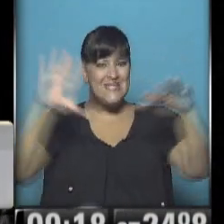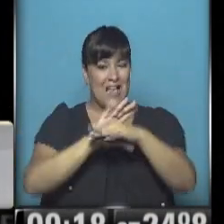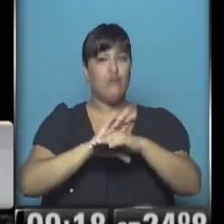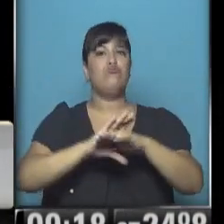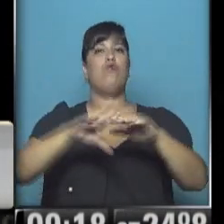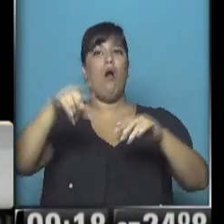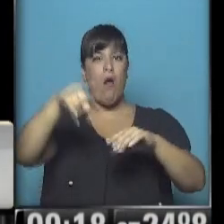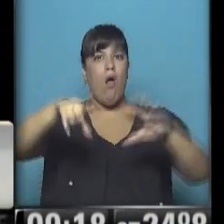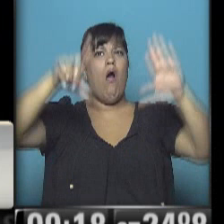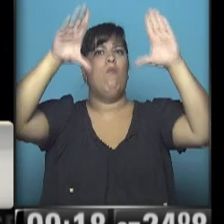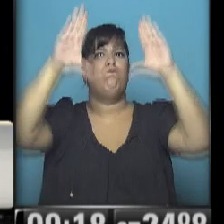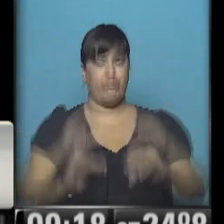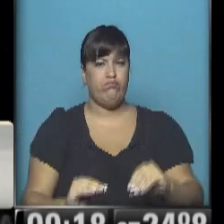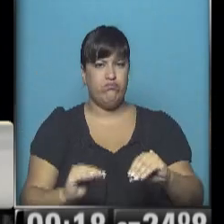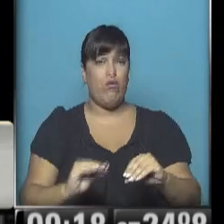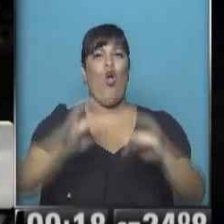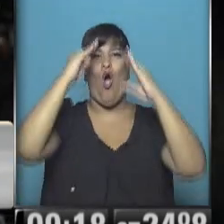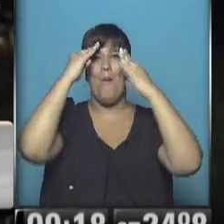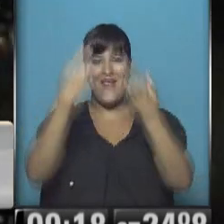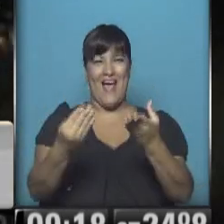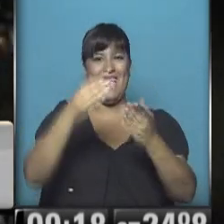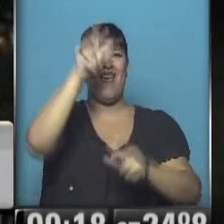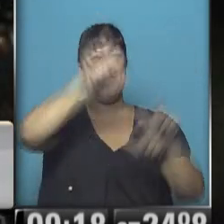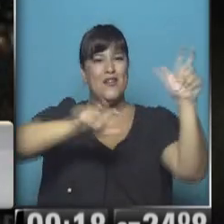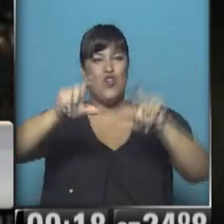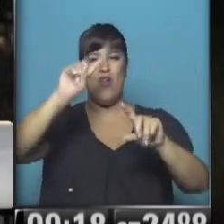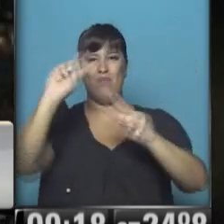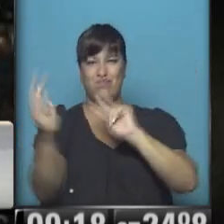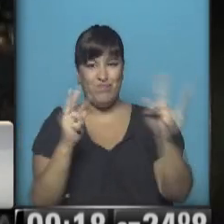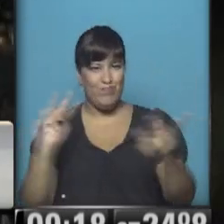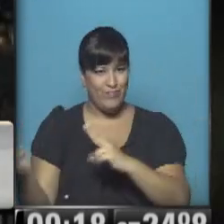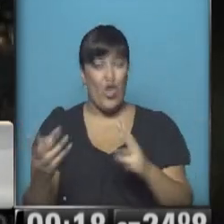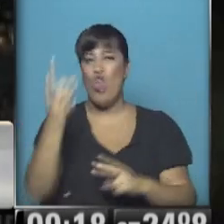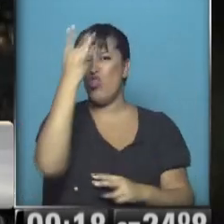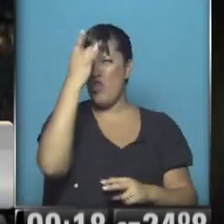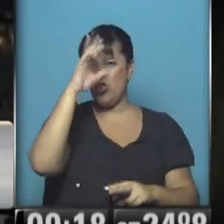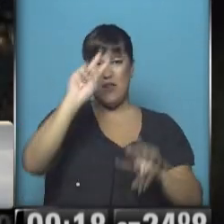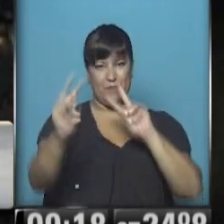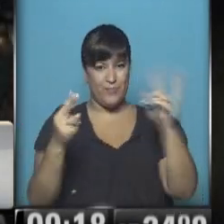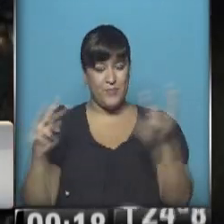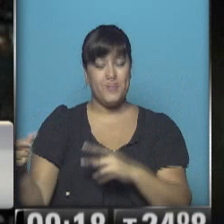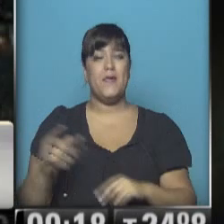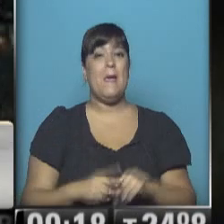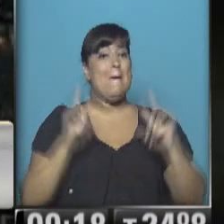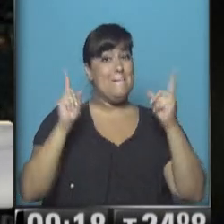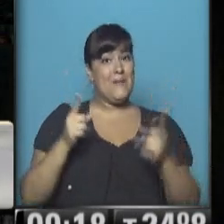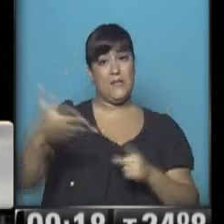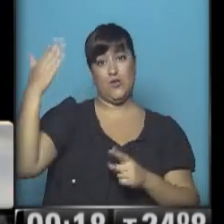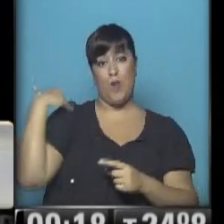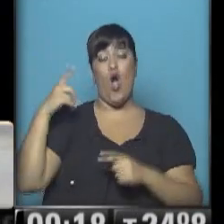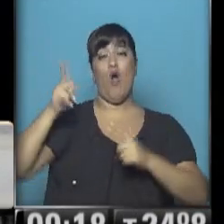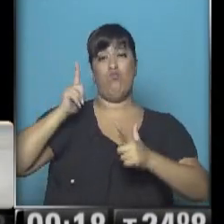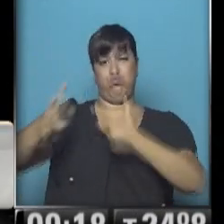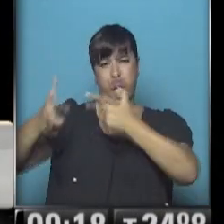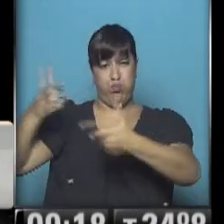Torre Eiffel apagó sus luces. Fue en recuerdo de las 12 víctimas fatales que dejó el atentado